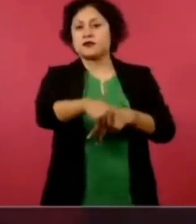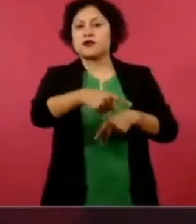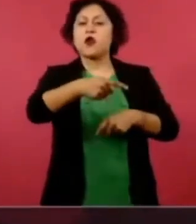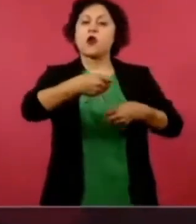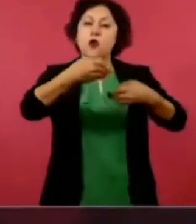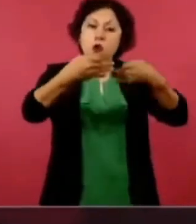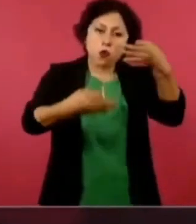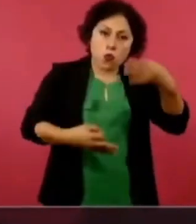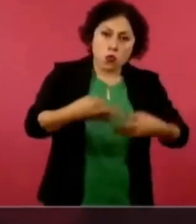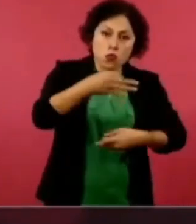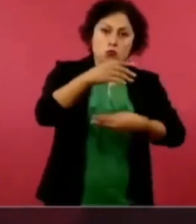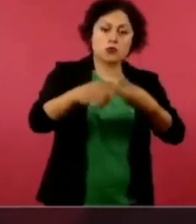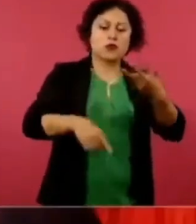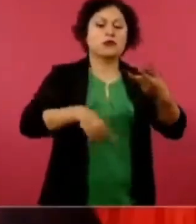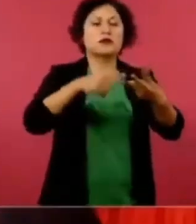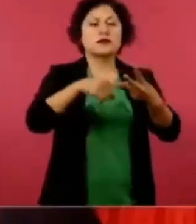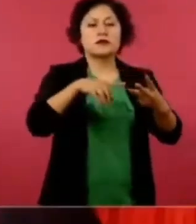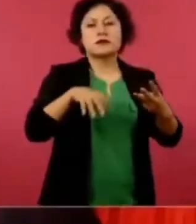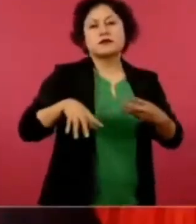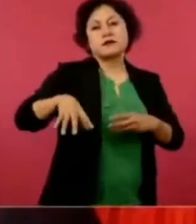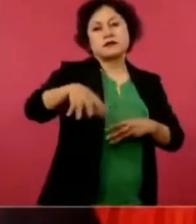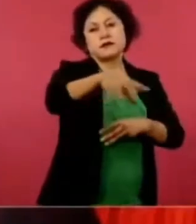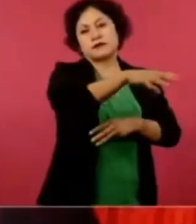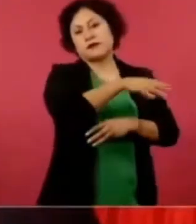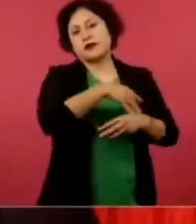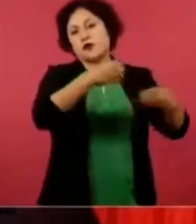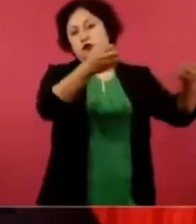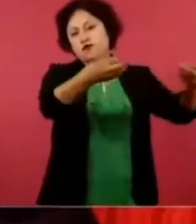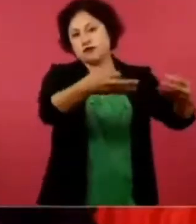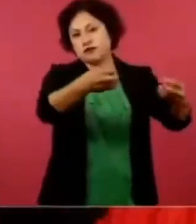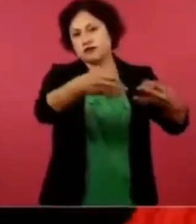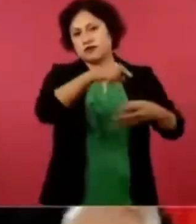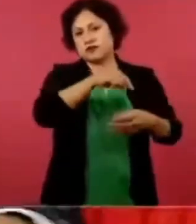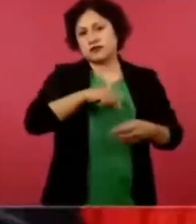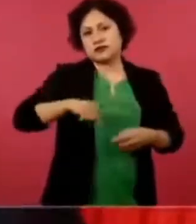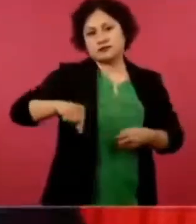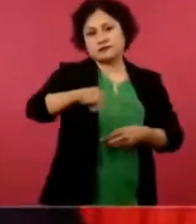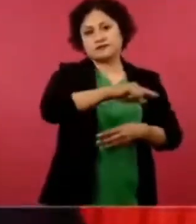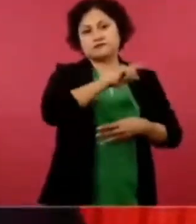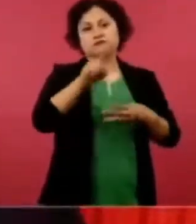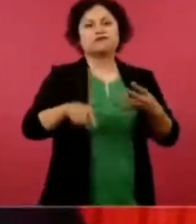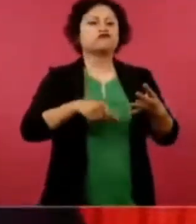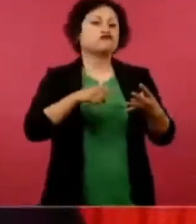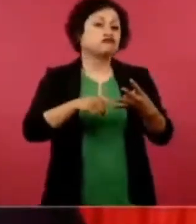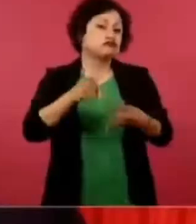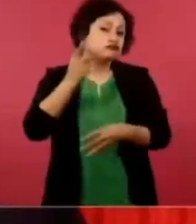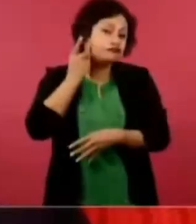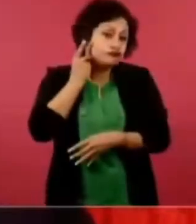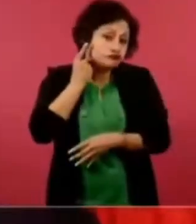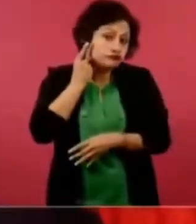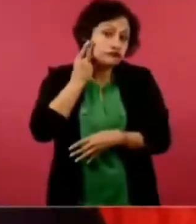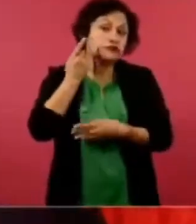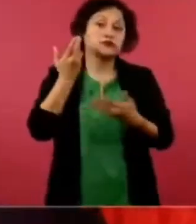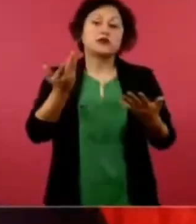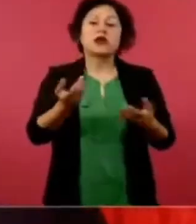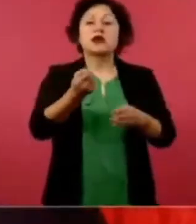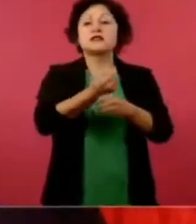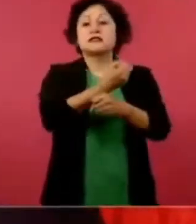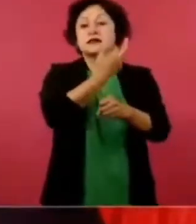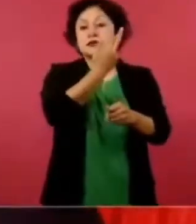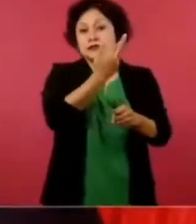desde luego el Congreso, la Secretaría de Economía, la Secretaría de Economía, Comercio,